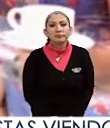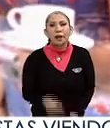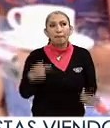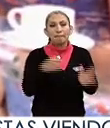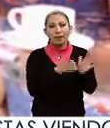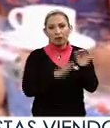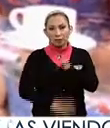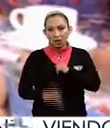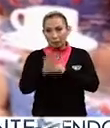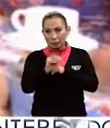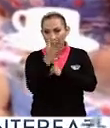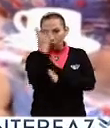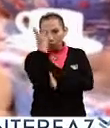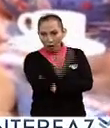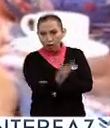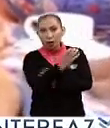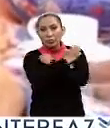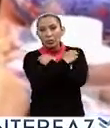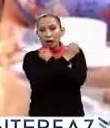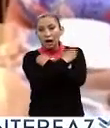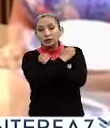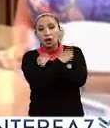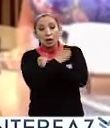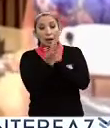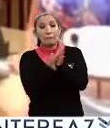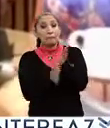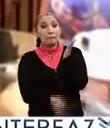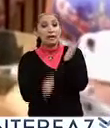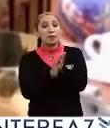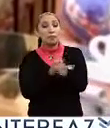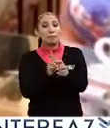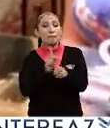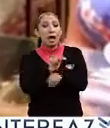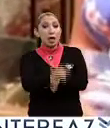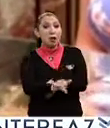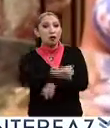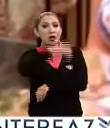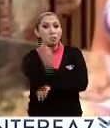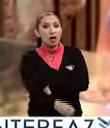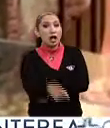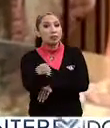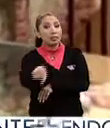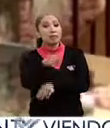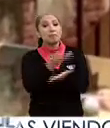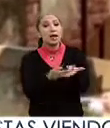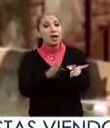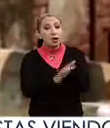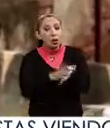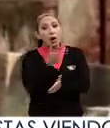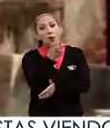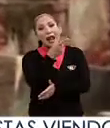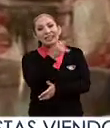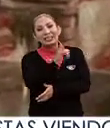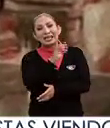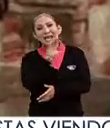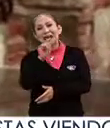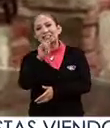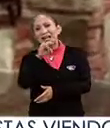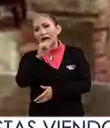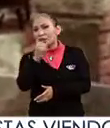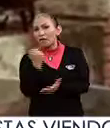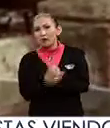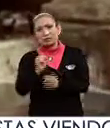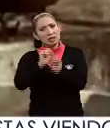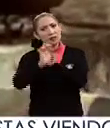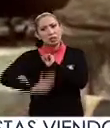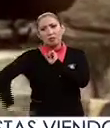1994 la educación es bilingüe en el Paraguay. Obligatoriamente bilingüe, guaraní, castellano, en todo